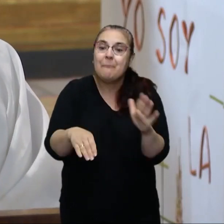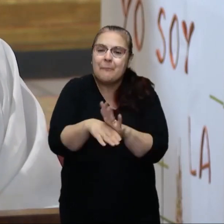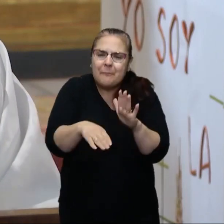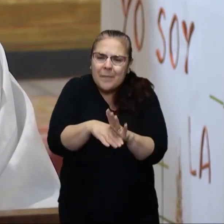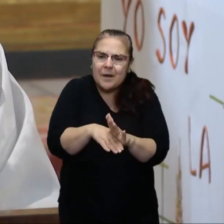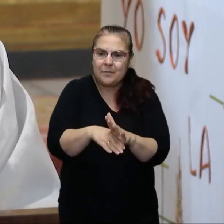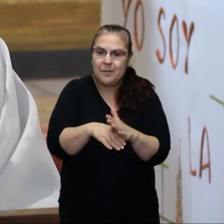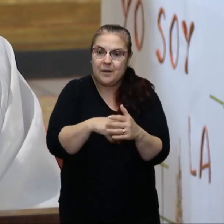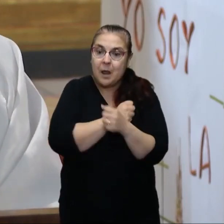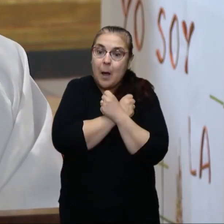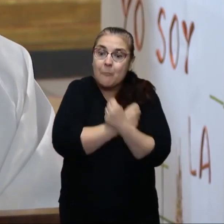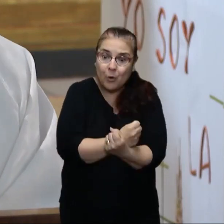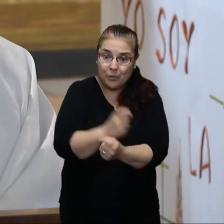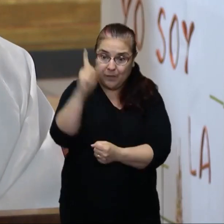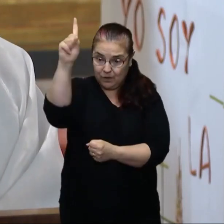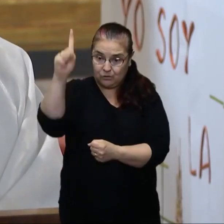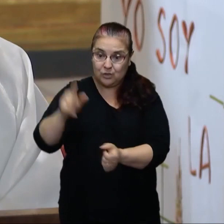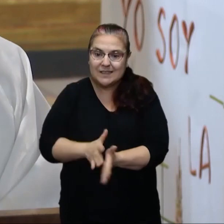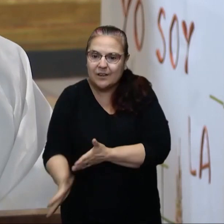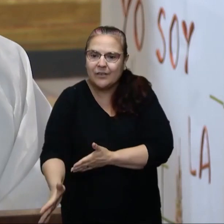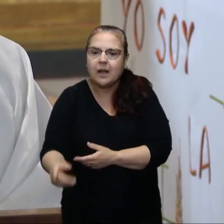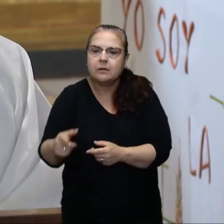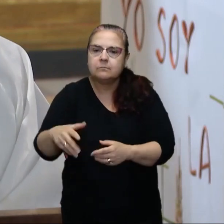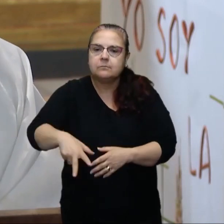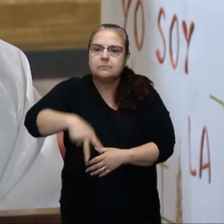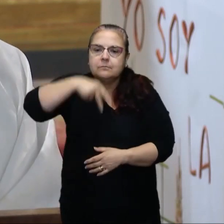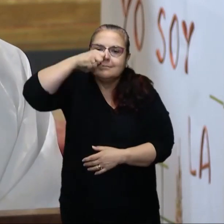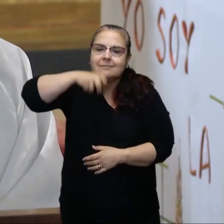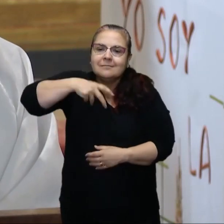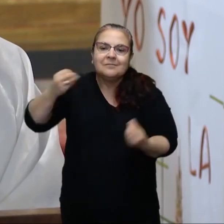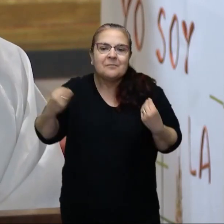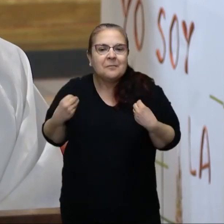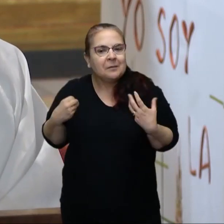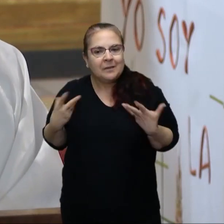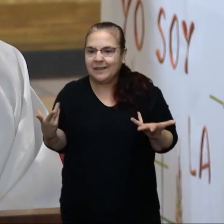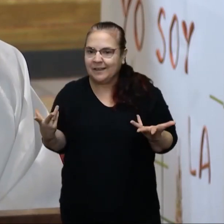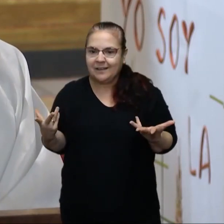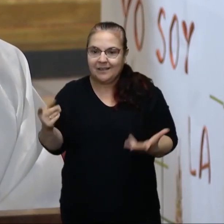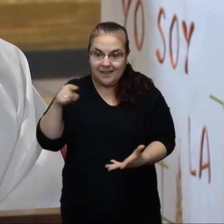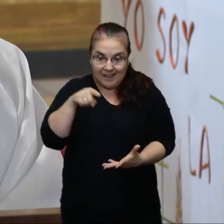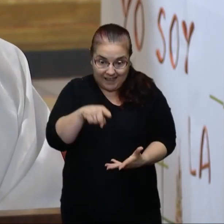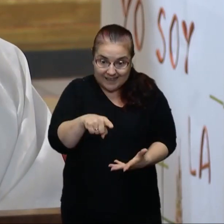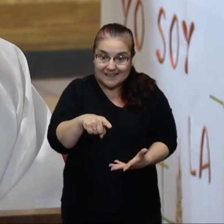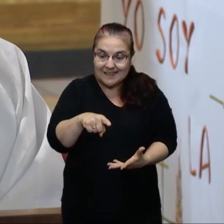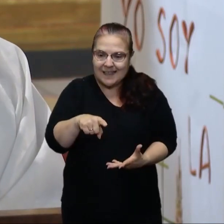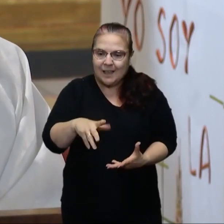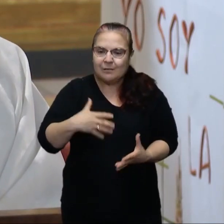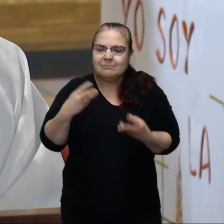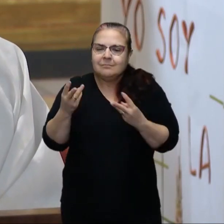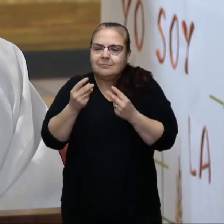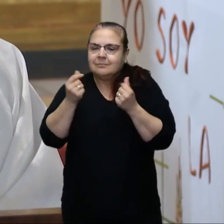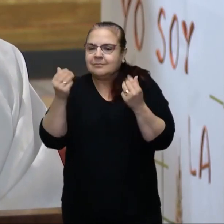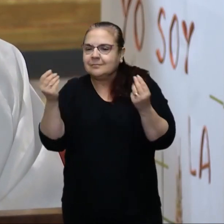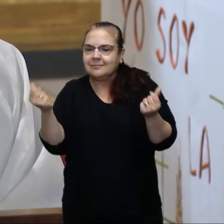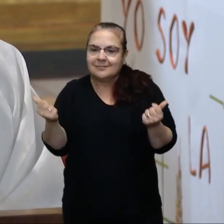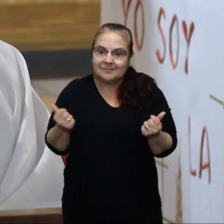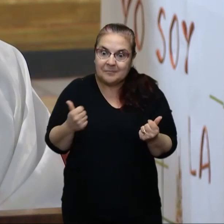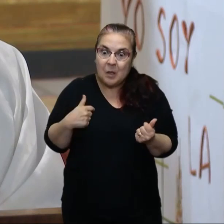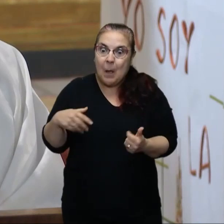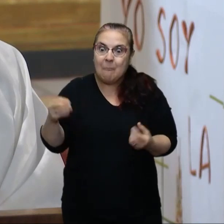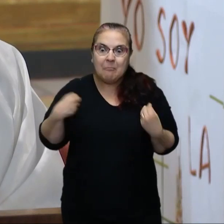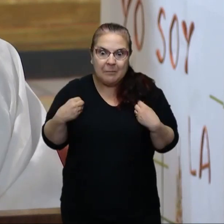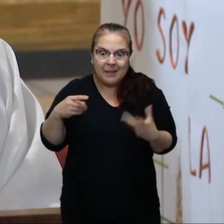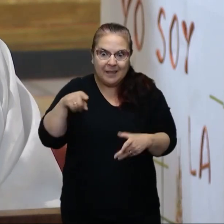O sea, respirar y vivir de ese oxígeno, vivir